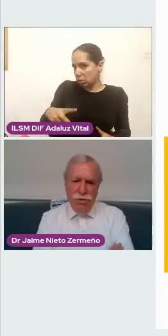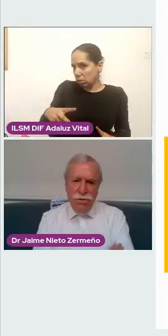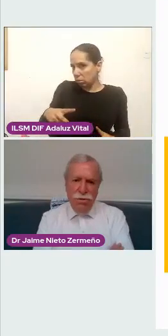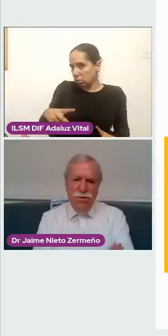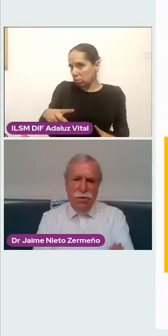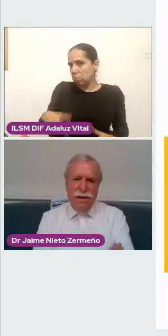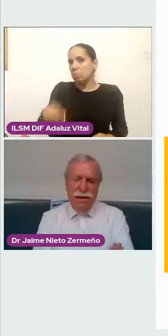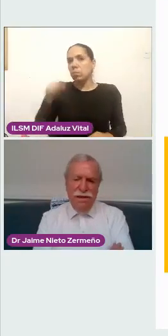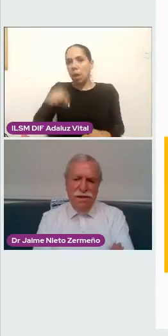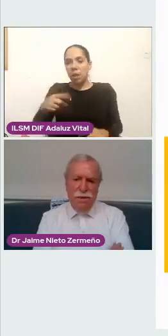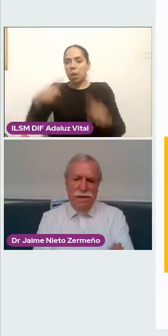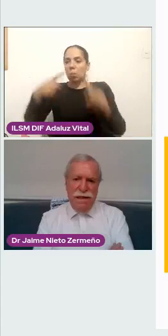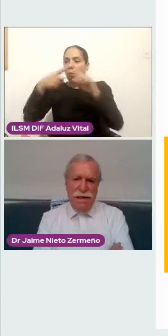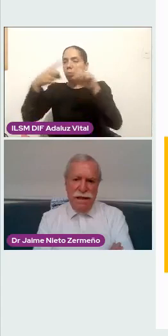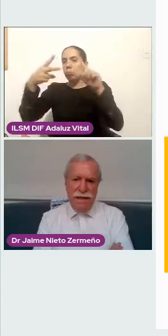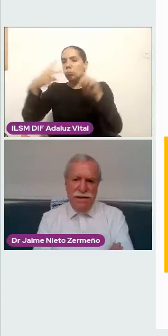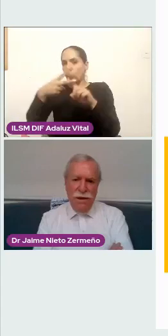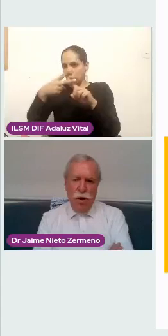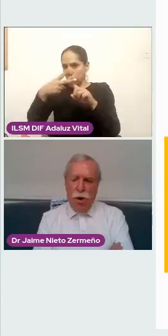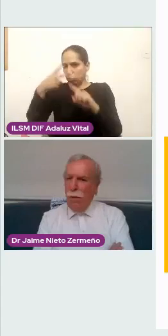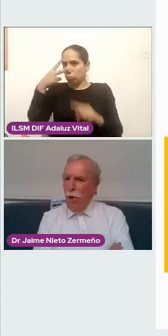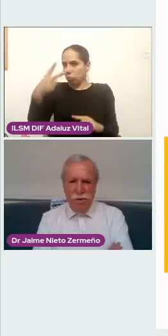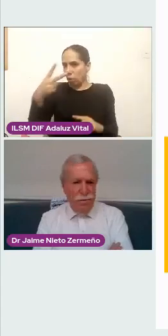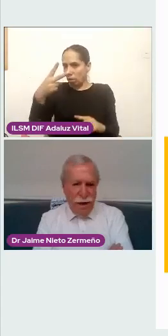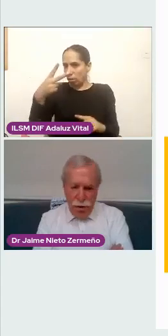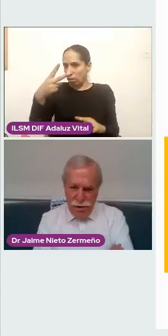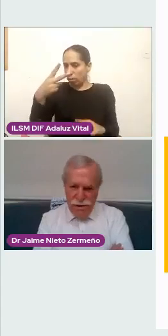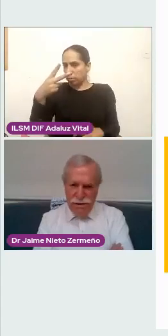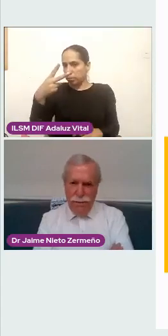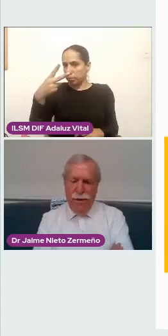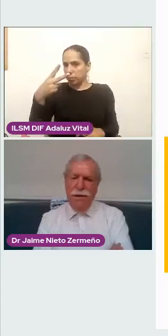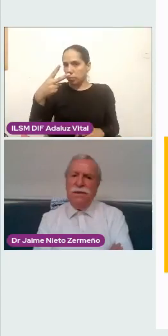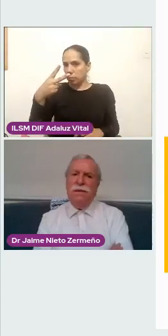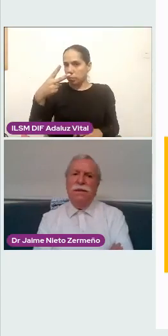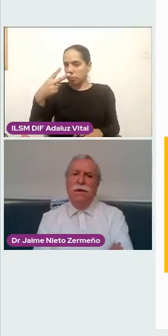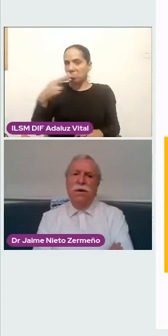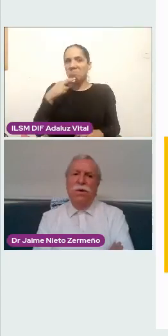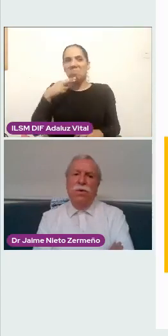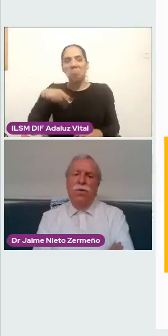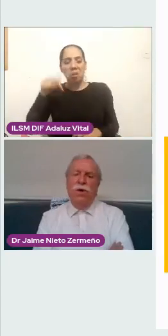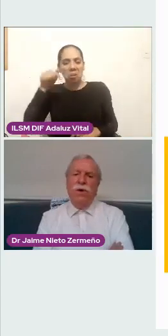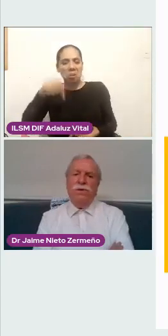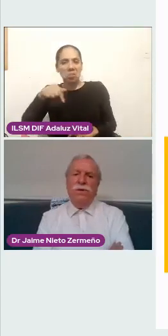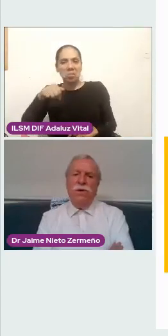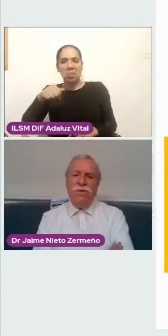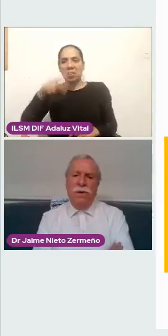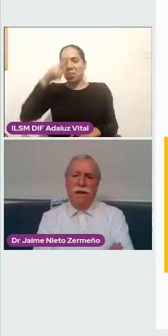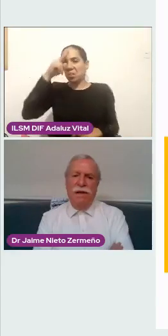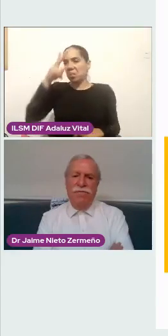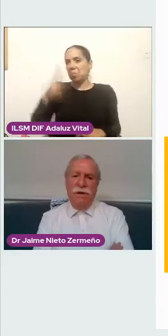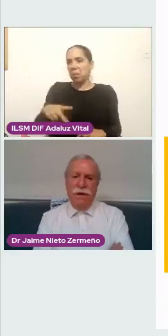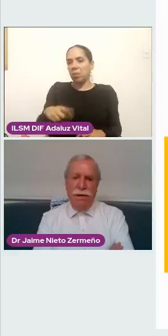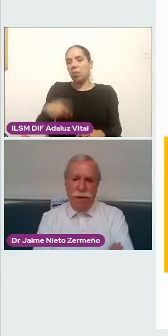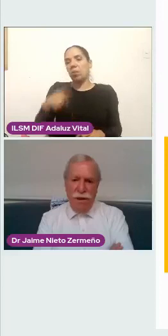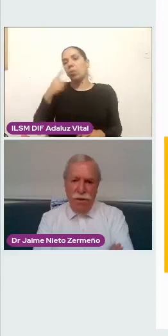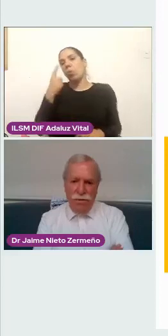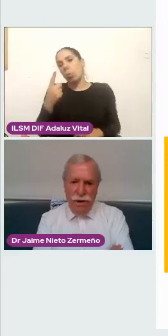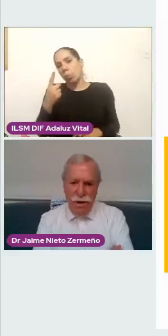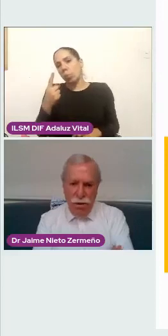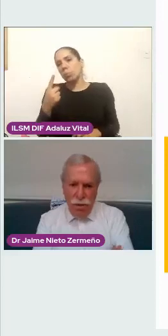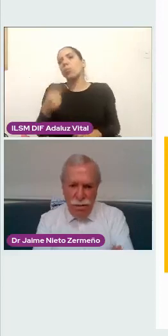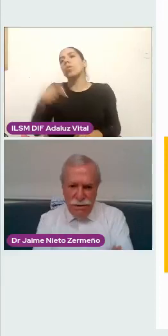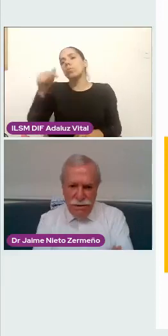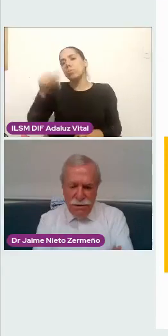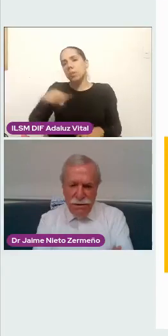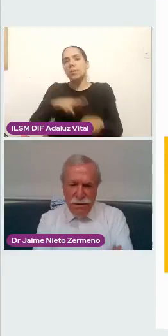a dos hospitales de especialidades como los mejores de este país. Uno de ellos es el Hospital Infantil de México